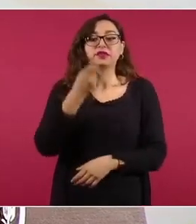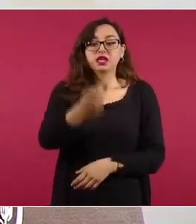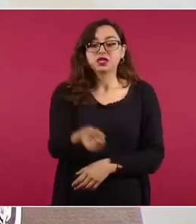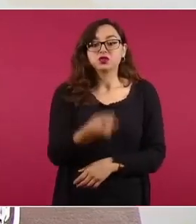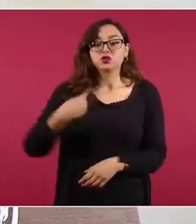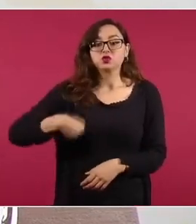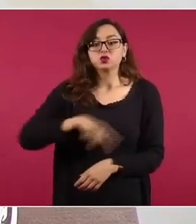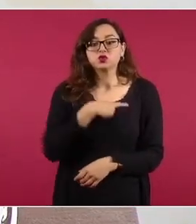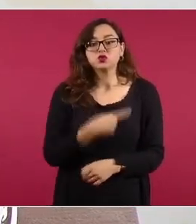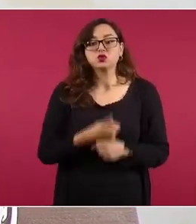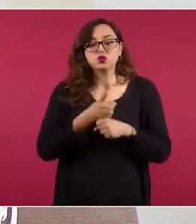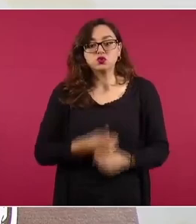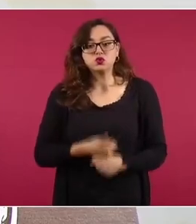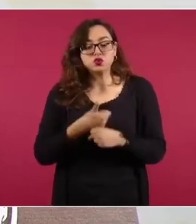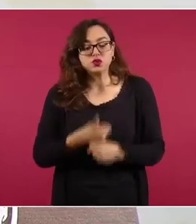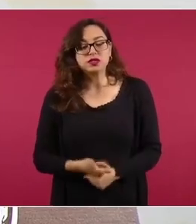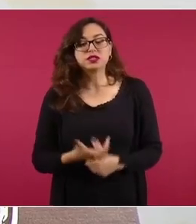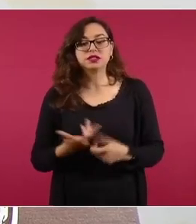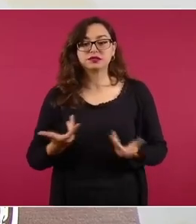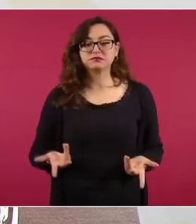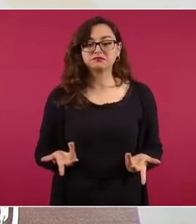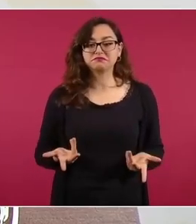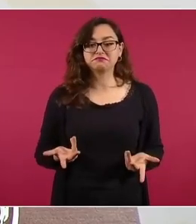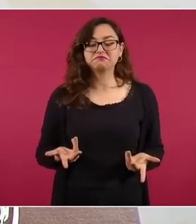quienes no creían